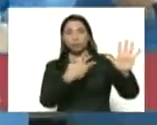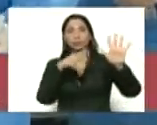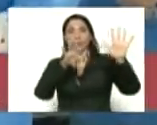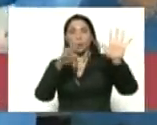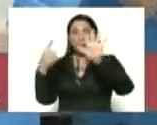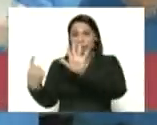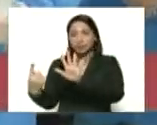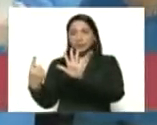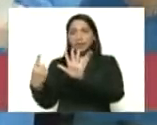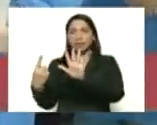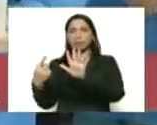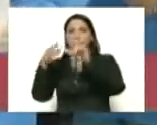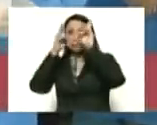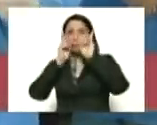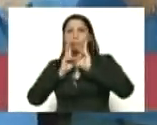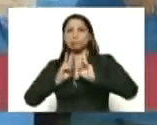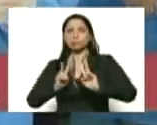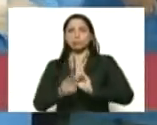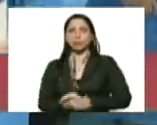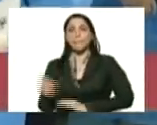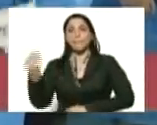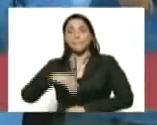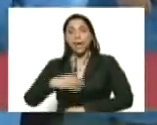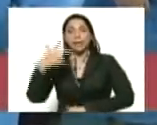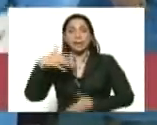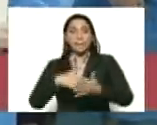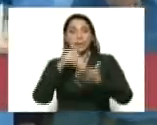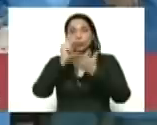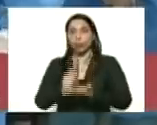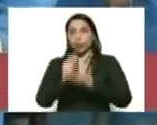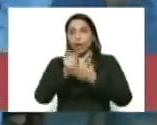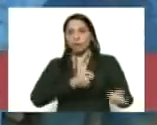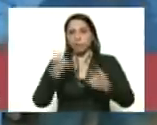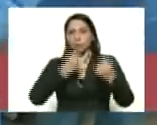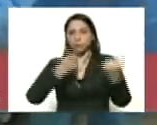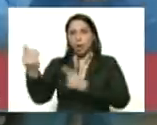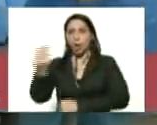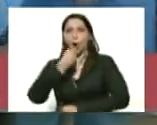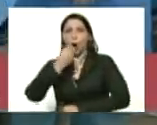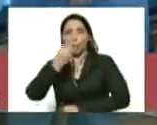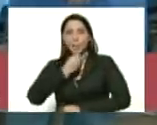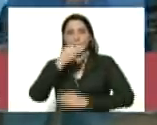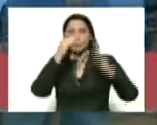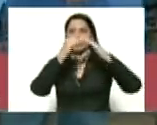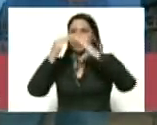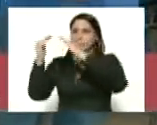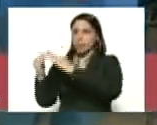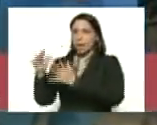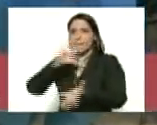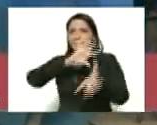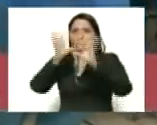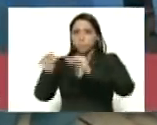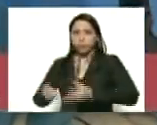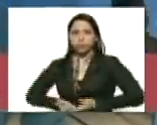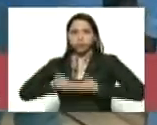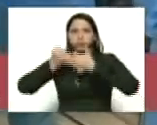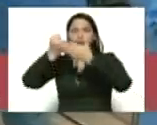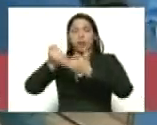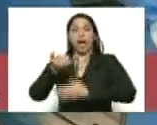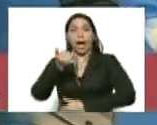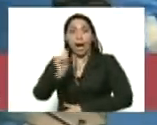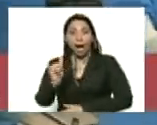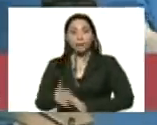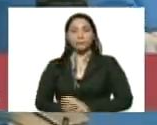desinfección y hemos distribuido más de 3.000 toneladas de alimentos casa a casa a través de nuestros claves aquí se encuentra